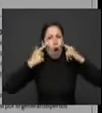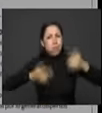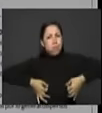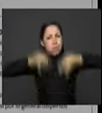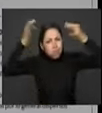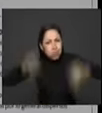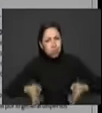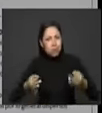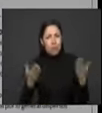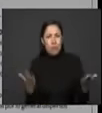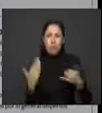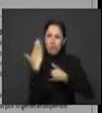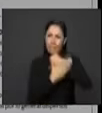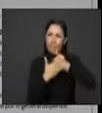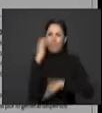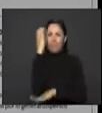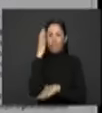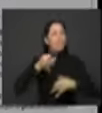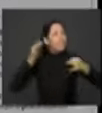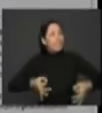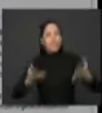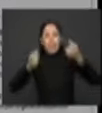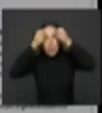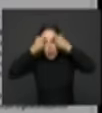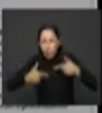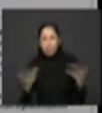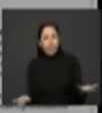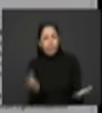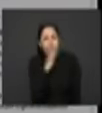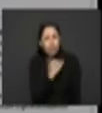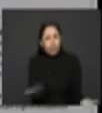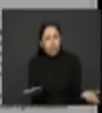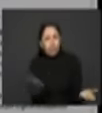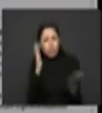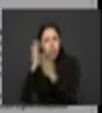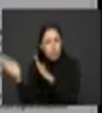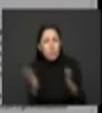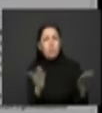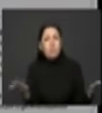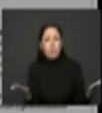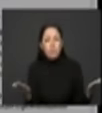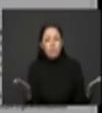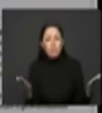en esa Colombia que hoy no tiene Estado. Construir la paz allí.